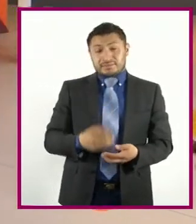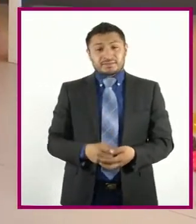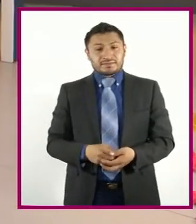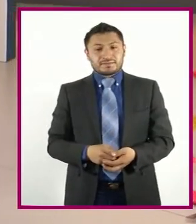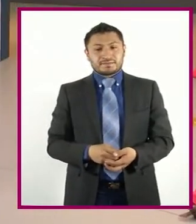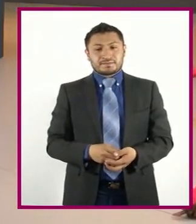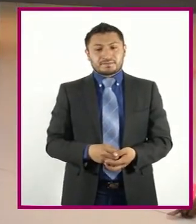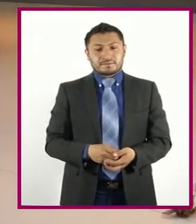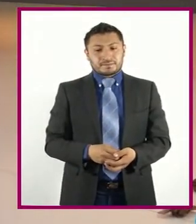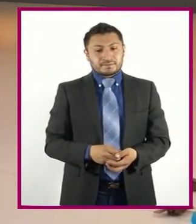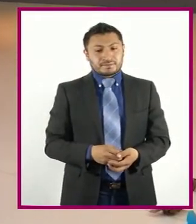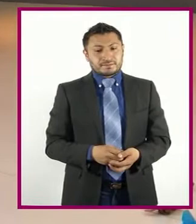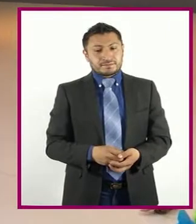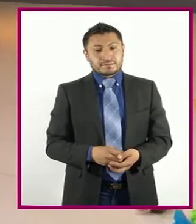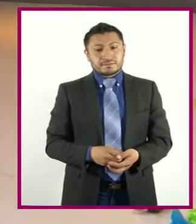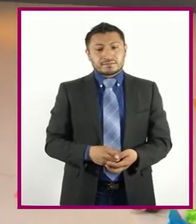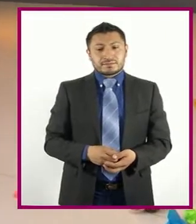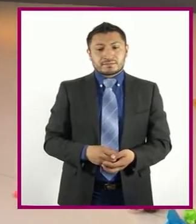Aquí